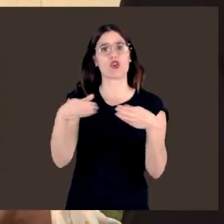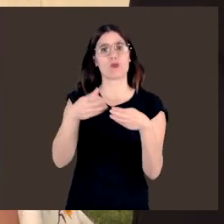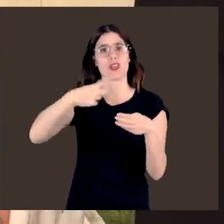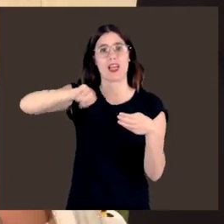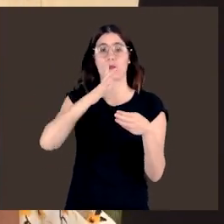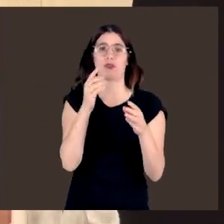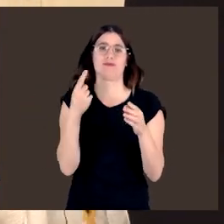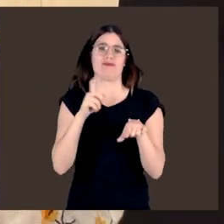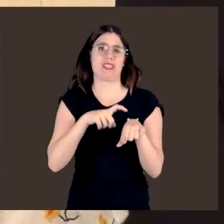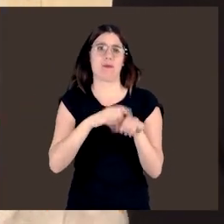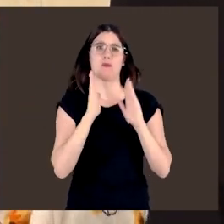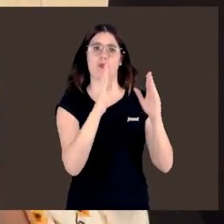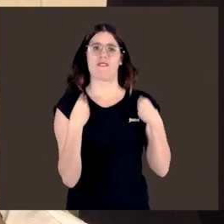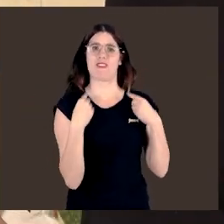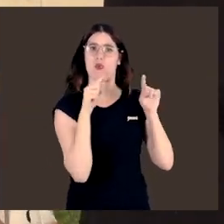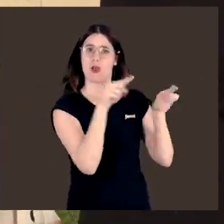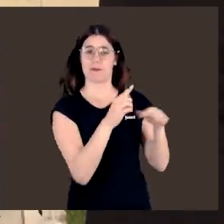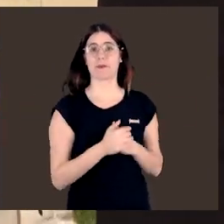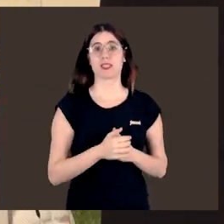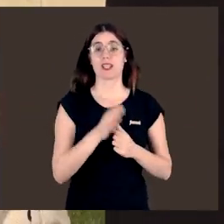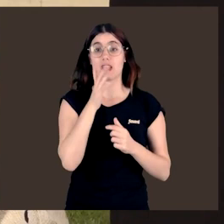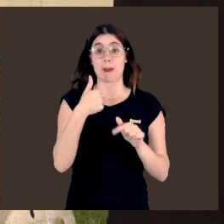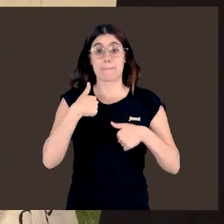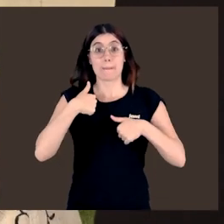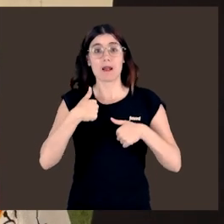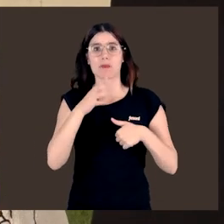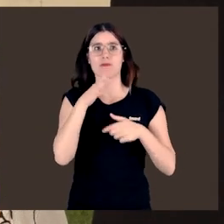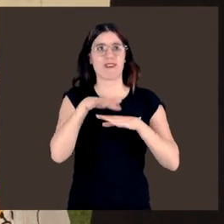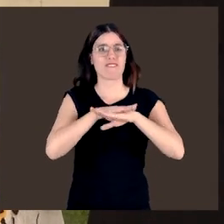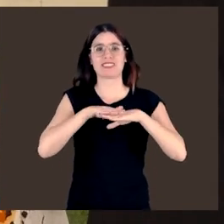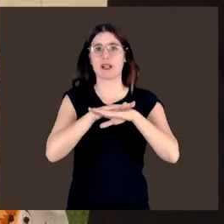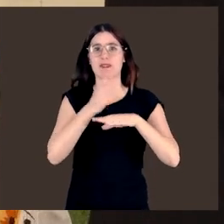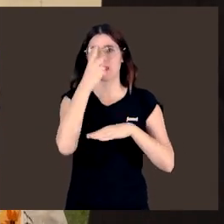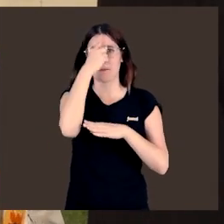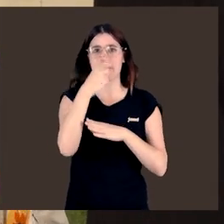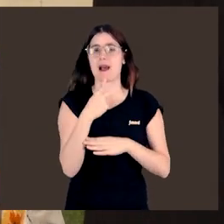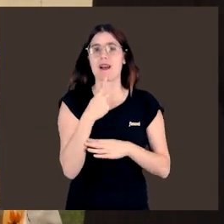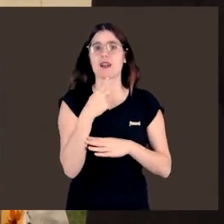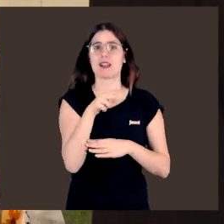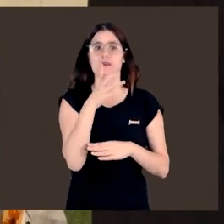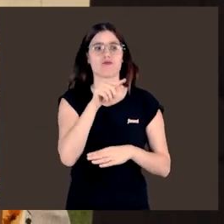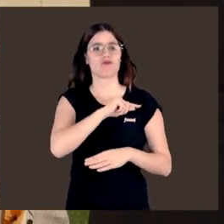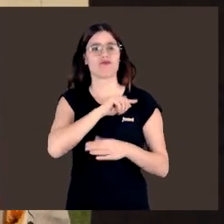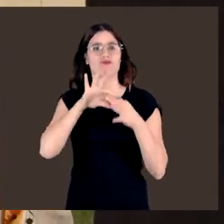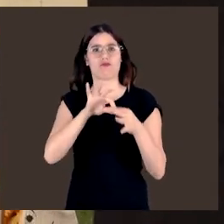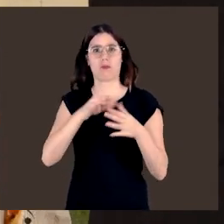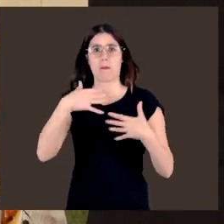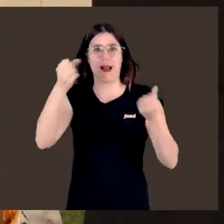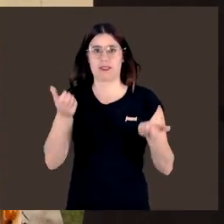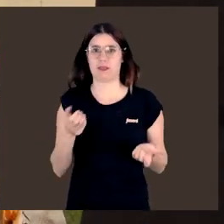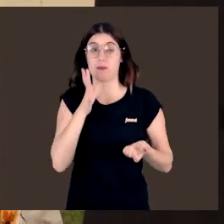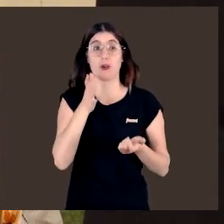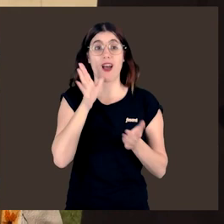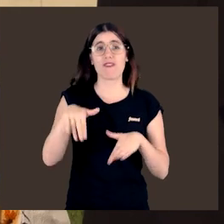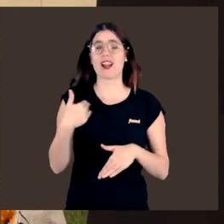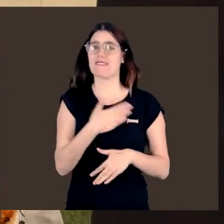en el tiempo que estaba viviendo. Y entonces, por mí, el homenaje es básicamente la imagen en que ella se podía sentir más representada porque al